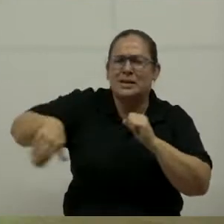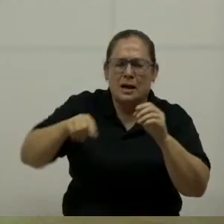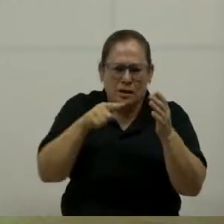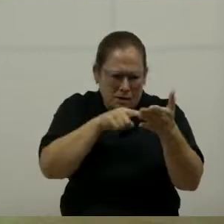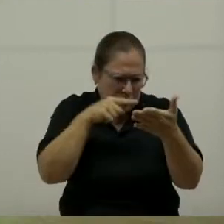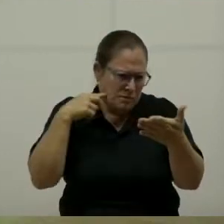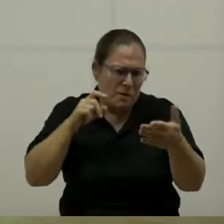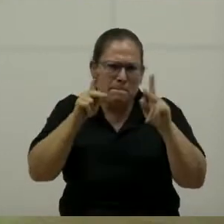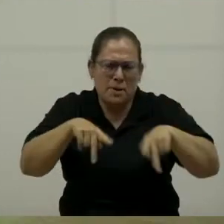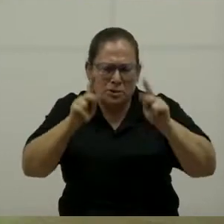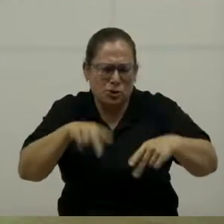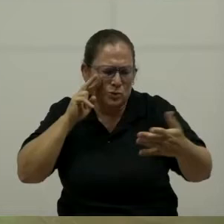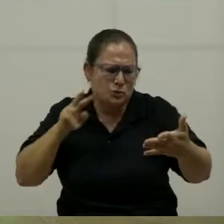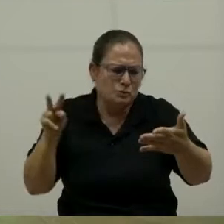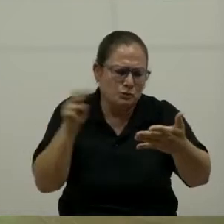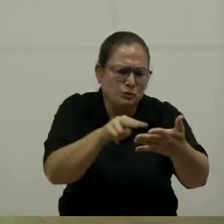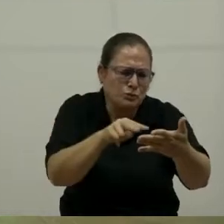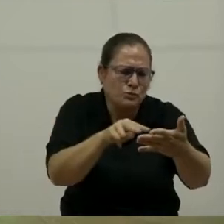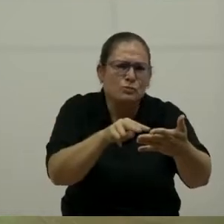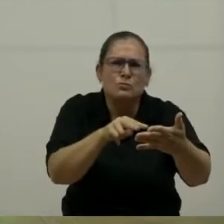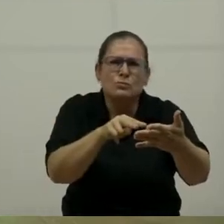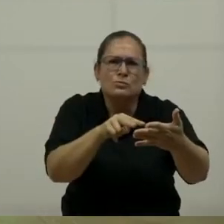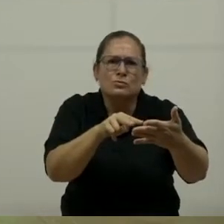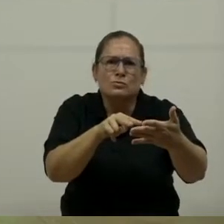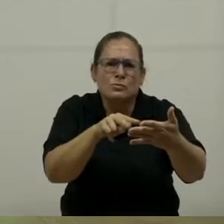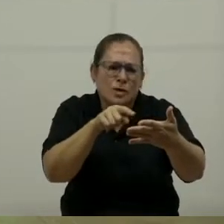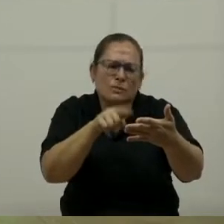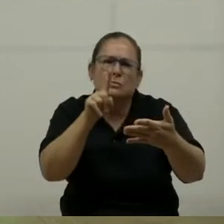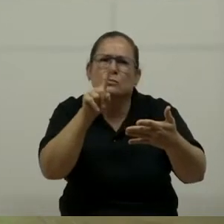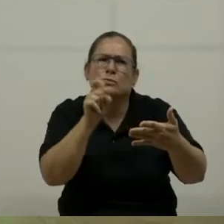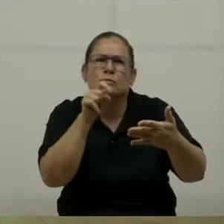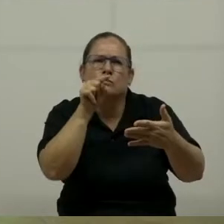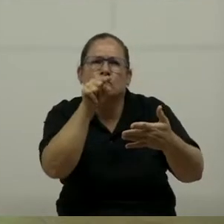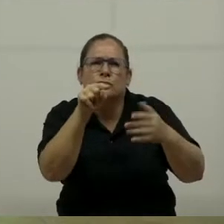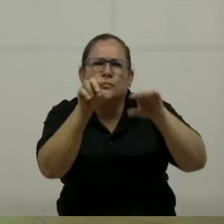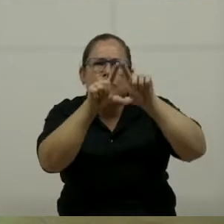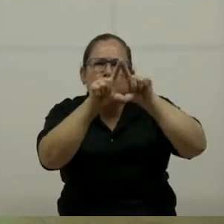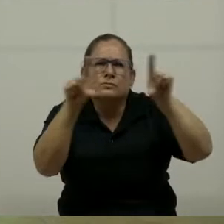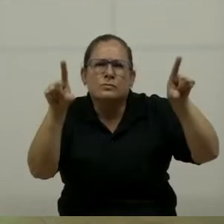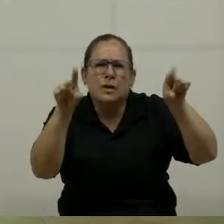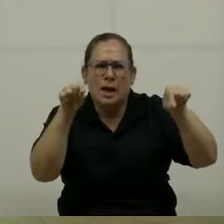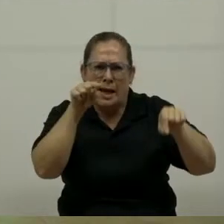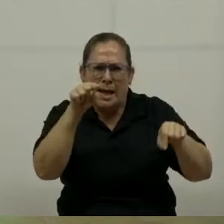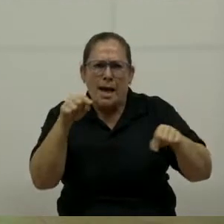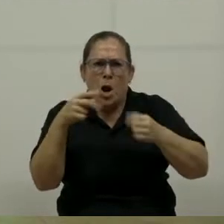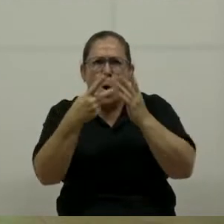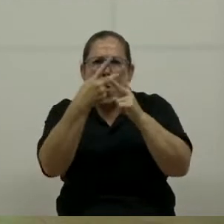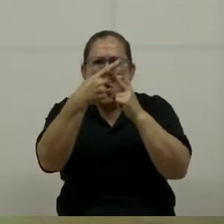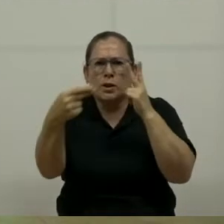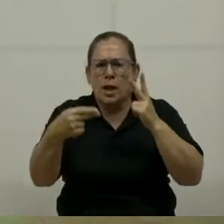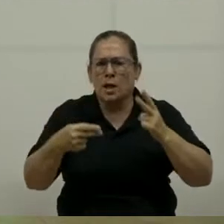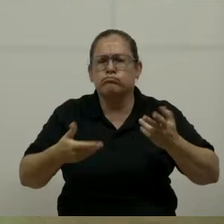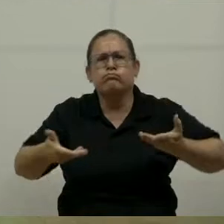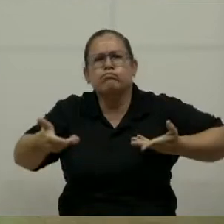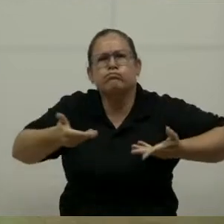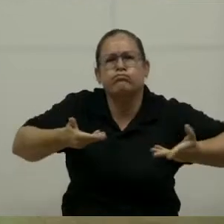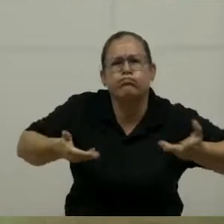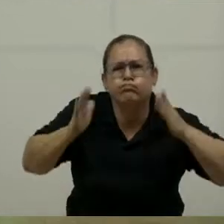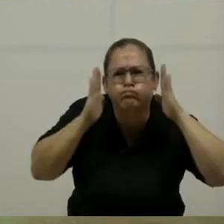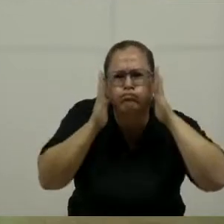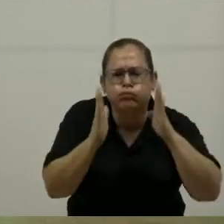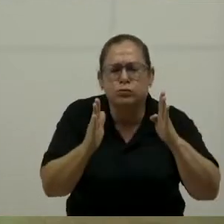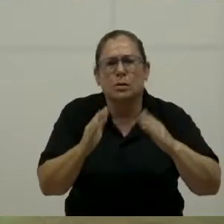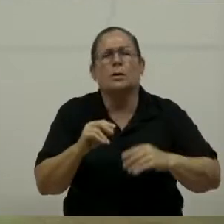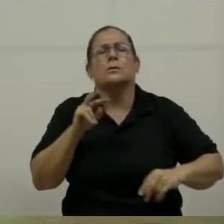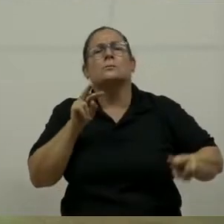personas van y consultan esa plataforma que dice mire, este hotel me trató así o me trató así.